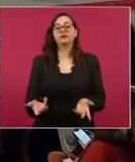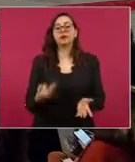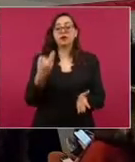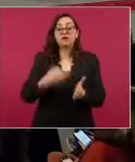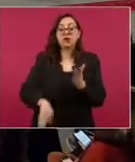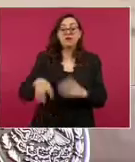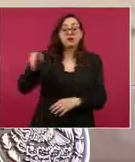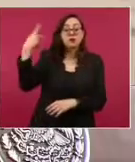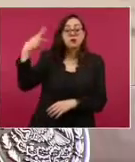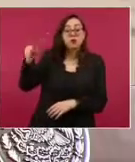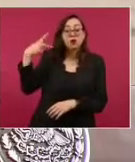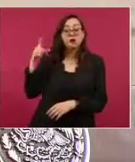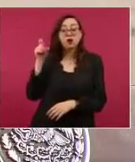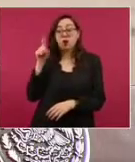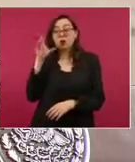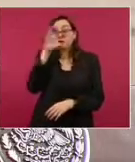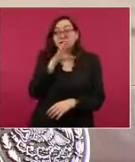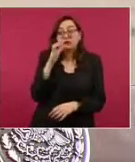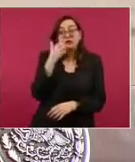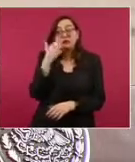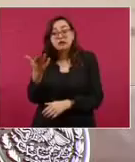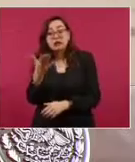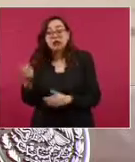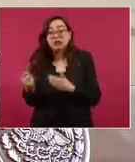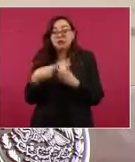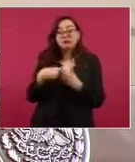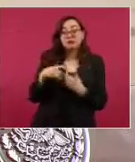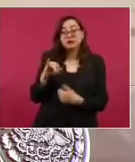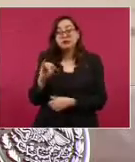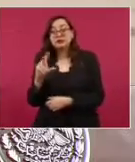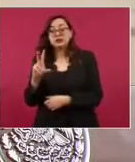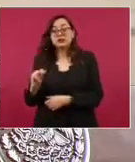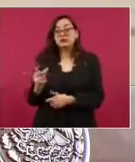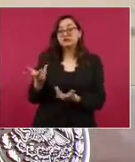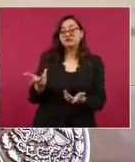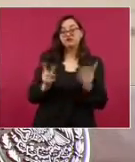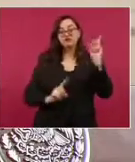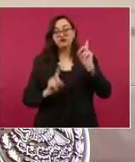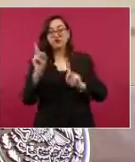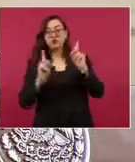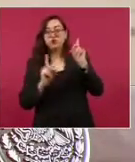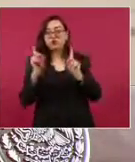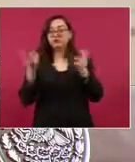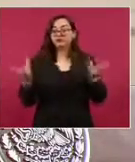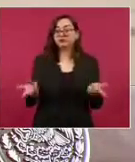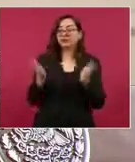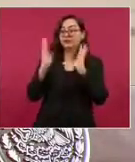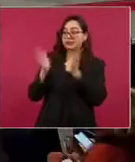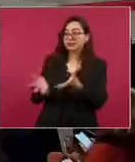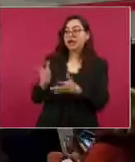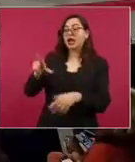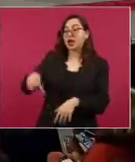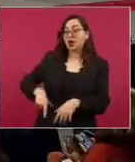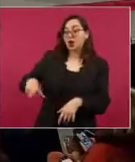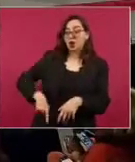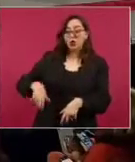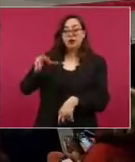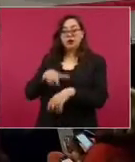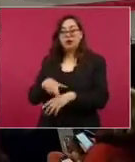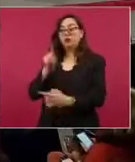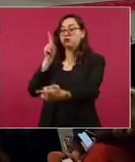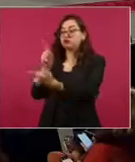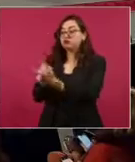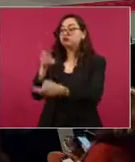Puebla y Aguascalientes, con quienes hemos tenido ya conversaciones, con la gobernadora de Aguascalientes, el gobernador de Puebla y sus